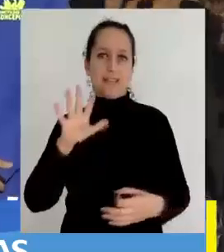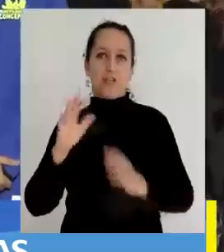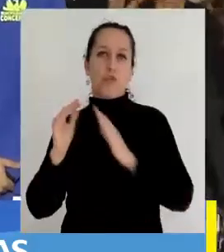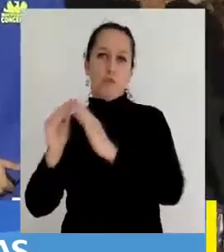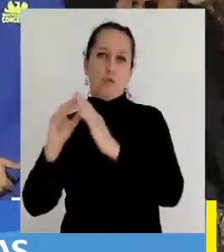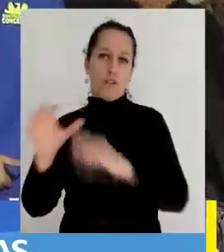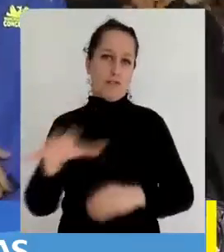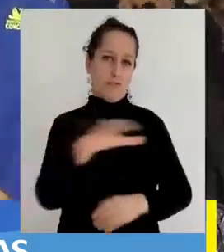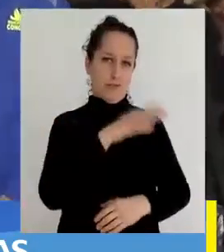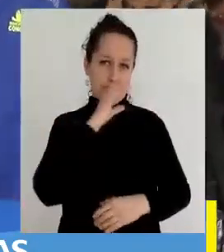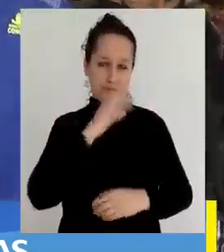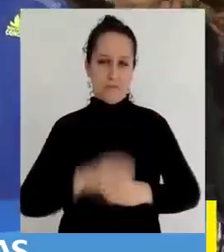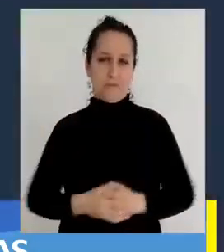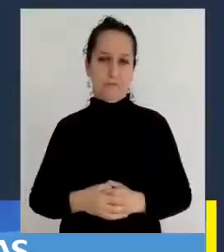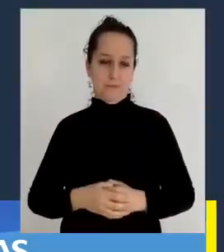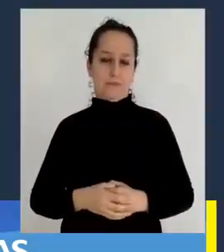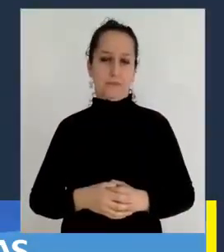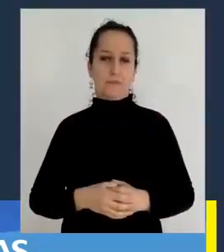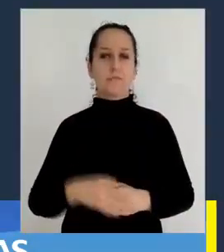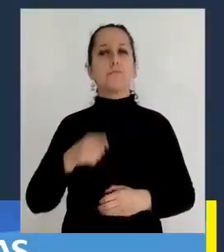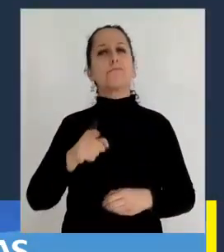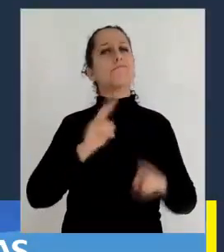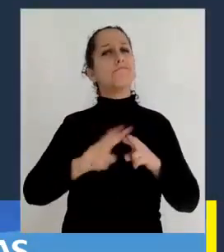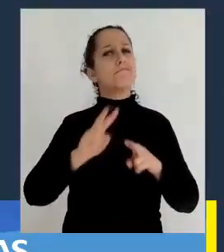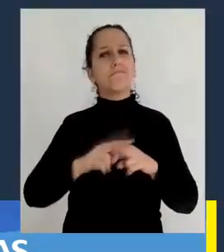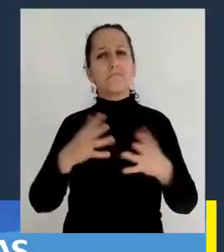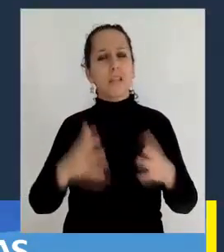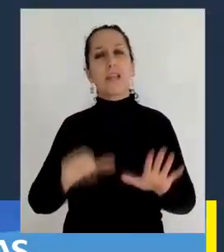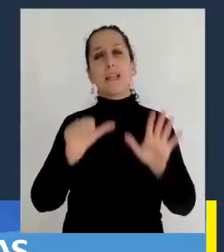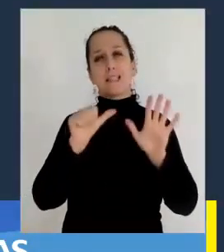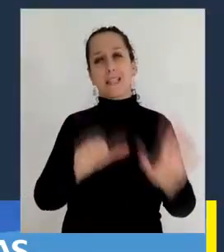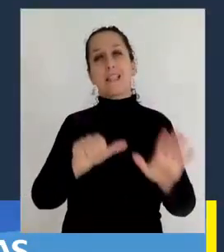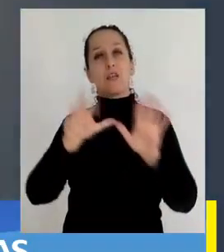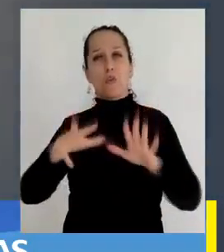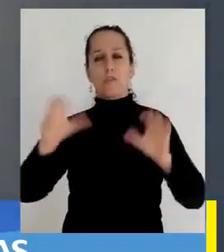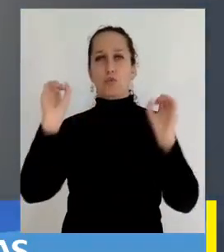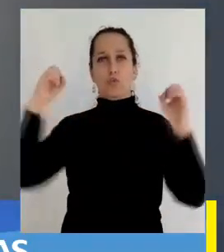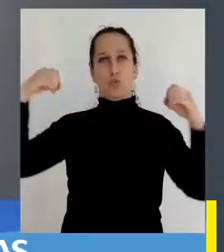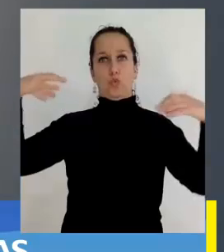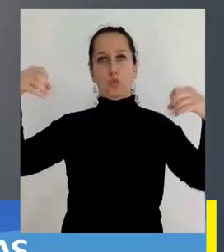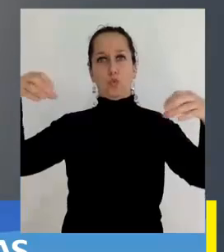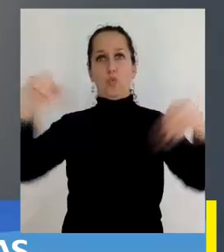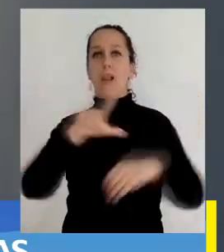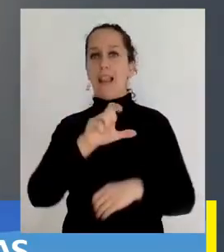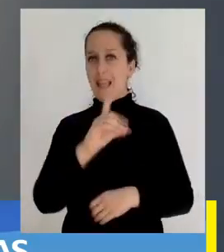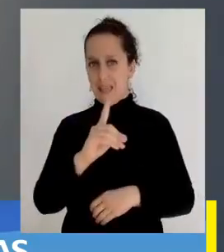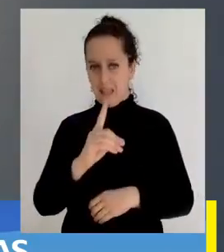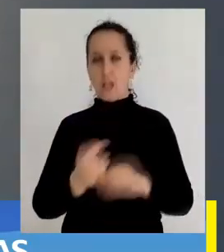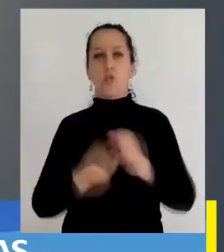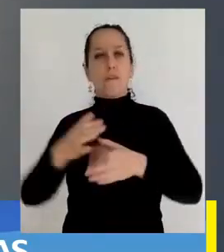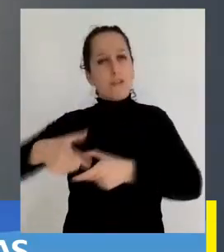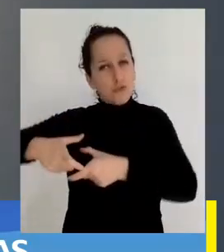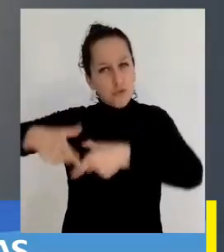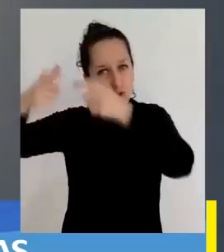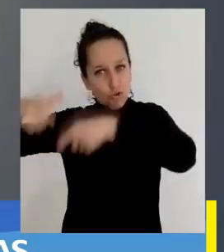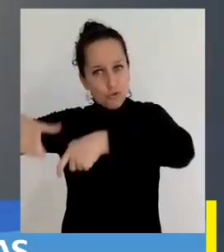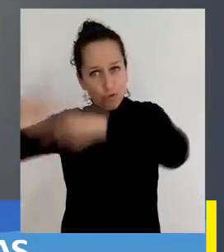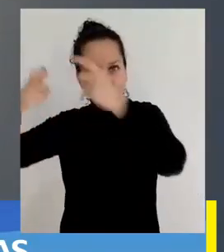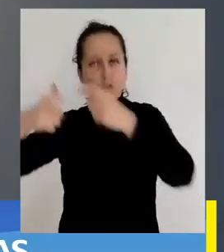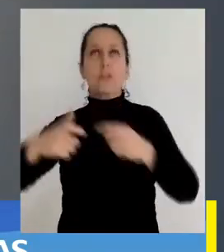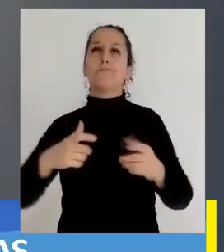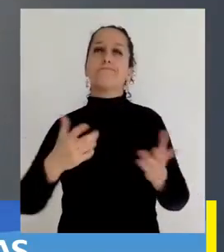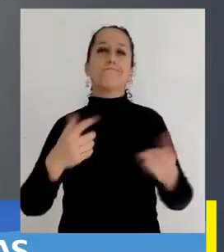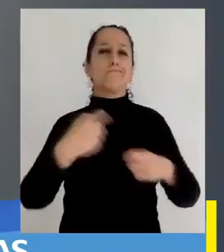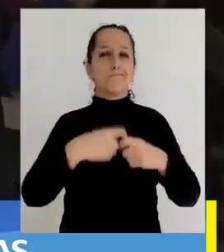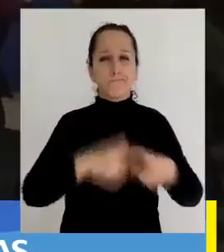ciudad. La obra consideró la instalación de 69 luminarias LED, nuevas torres de iluminación,